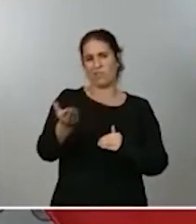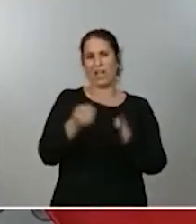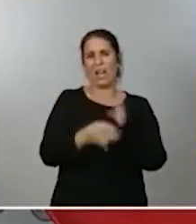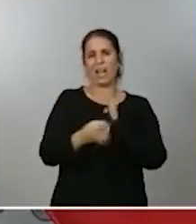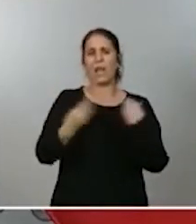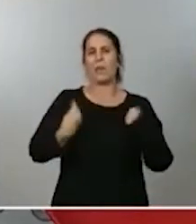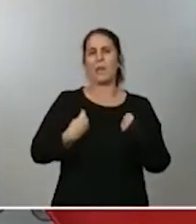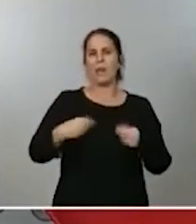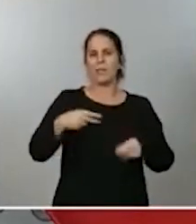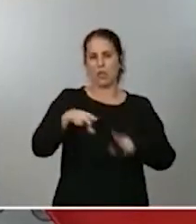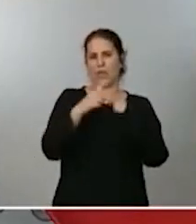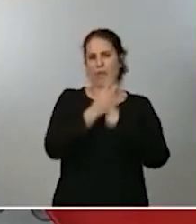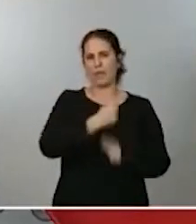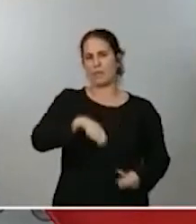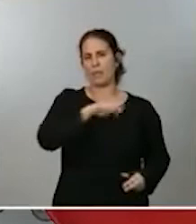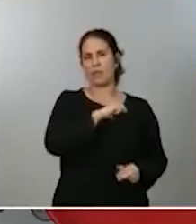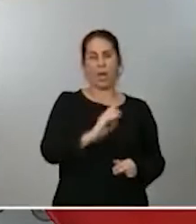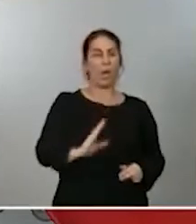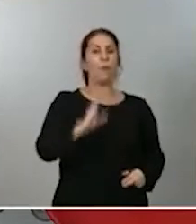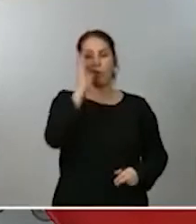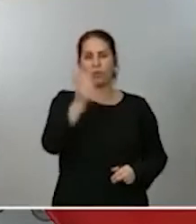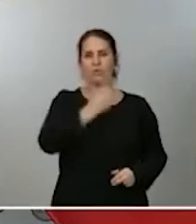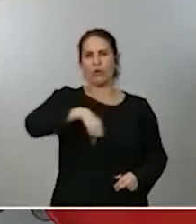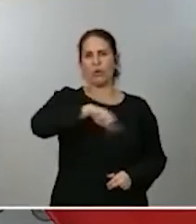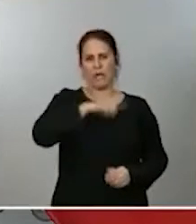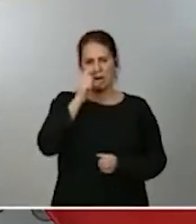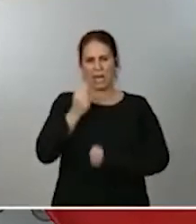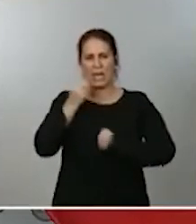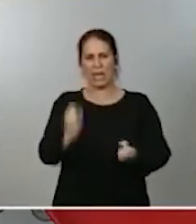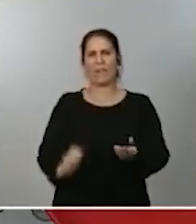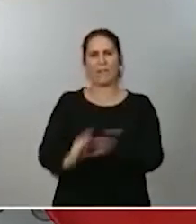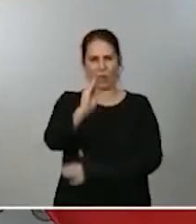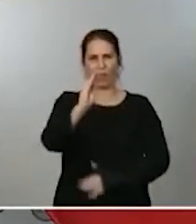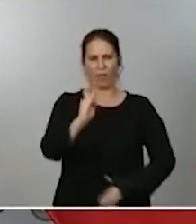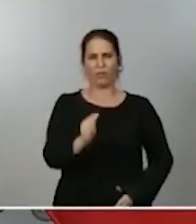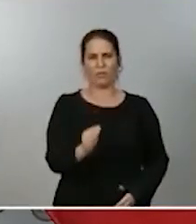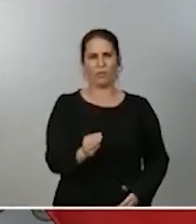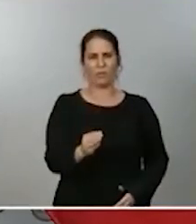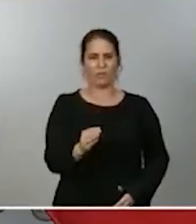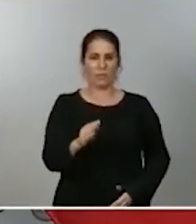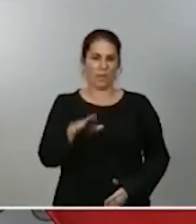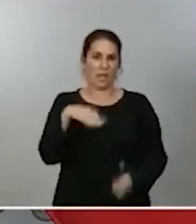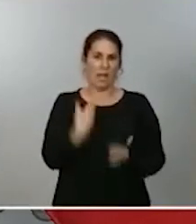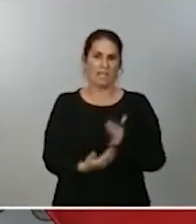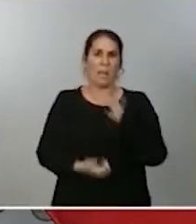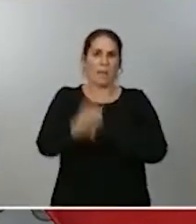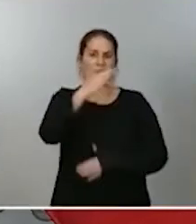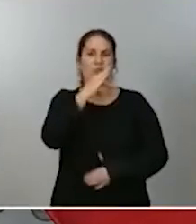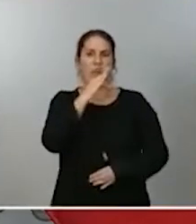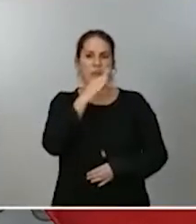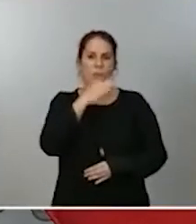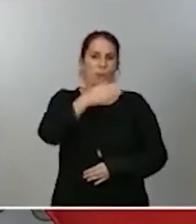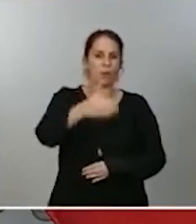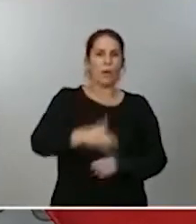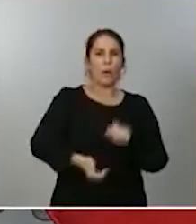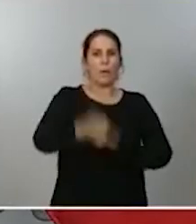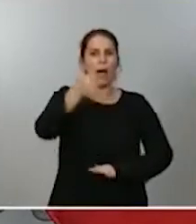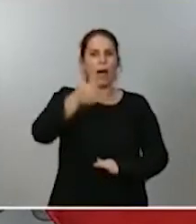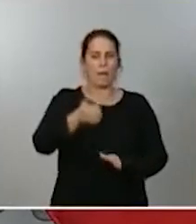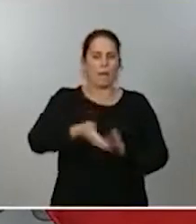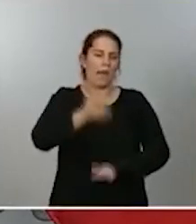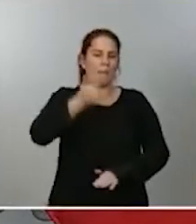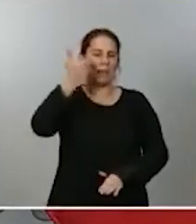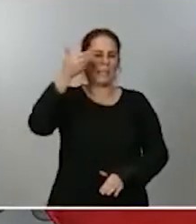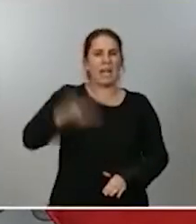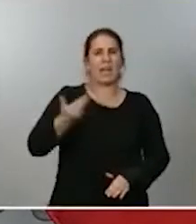Y, por tanto, vamos a seguir reforzándolo más si cabe ante la perspectiva de agravamiento de la segunda ola también de la